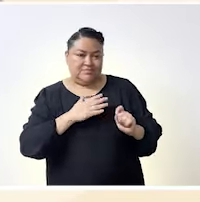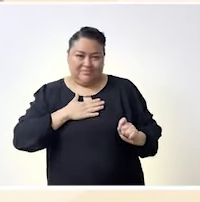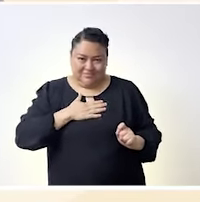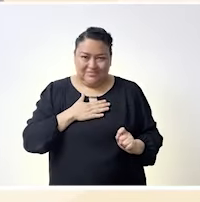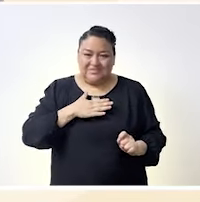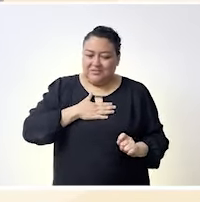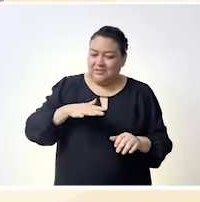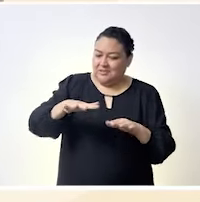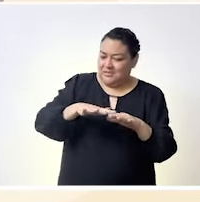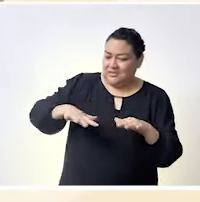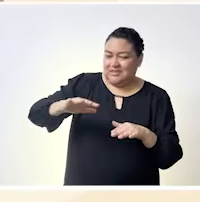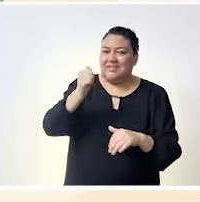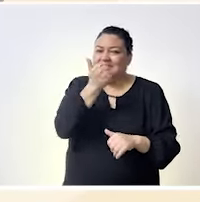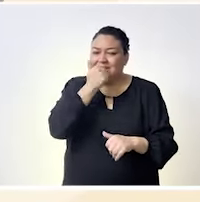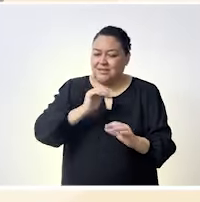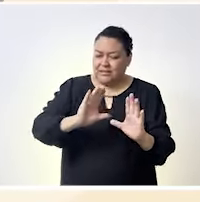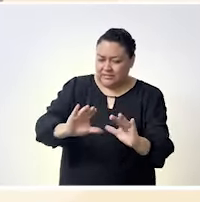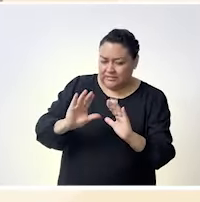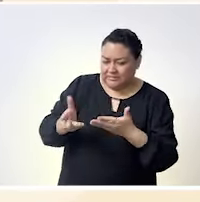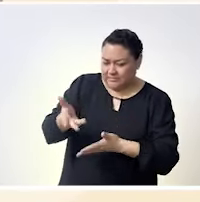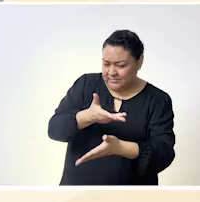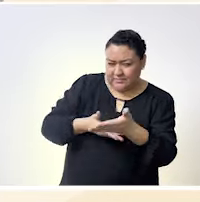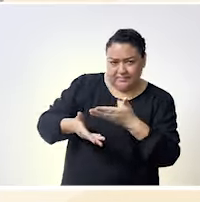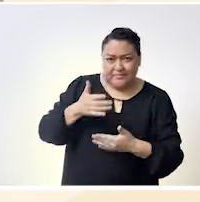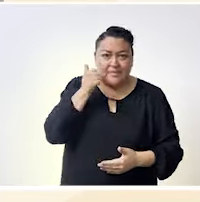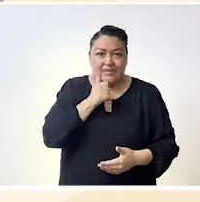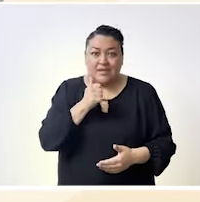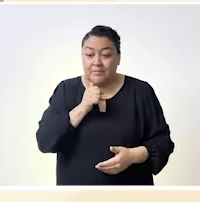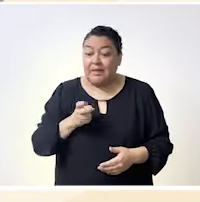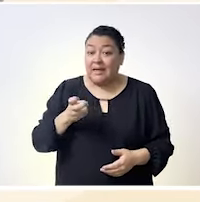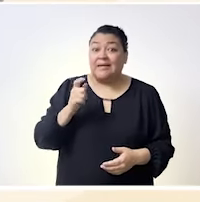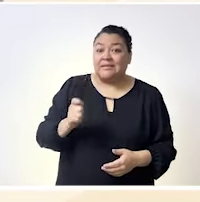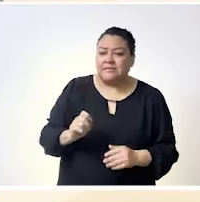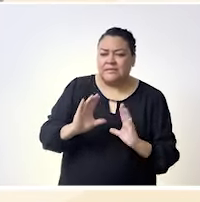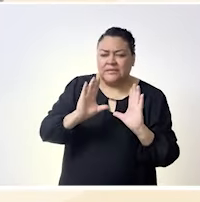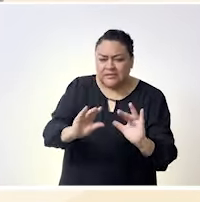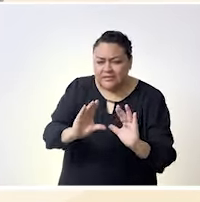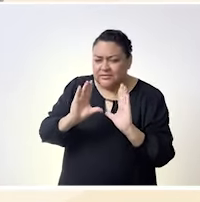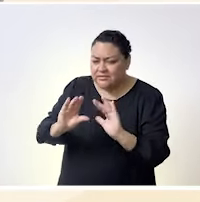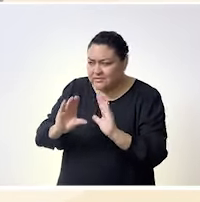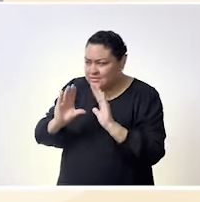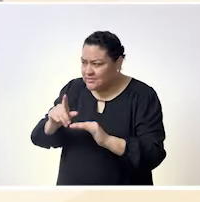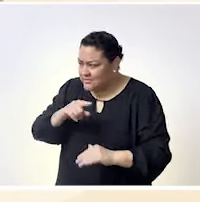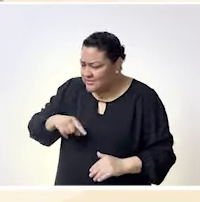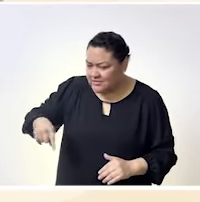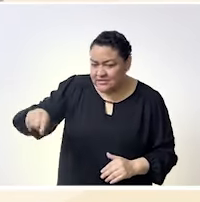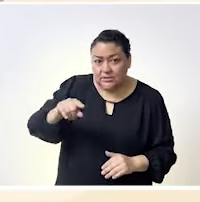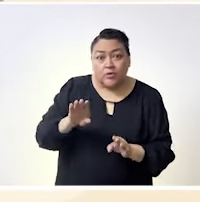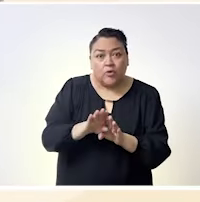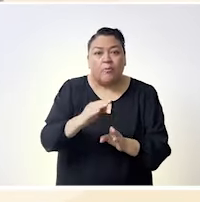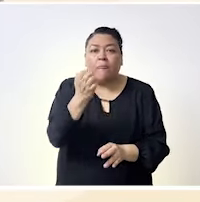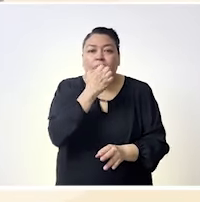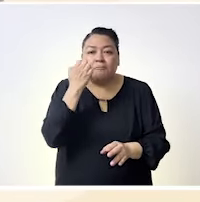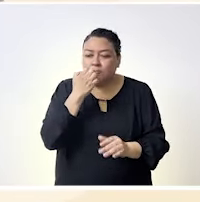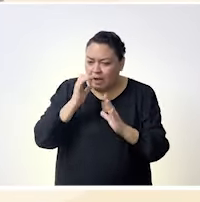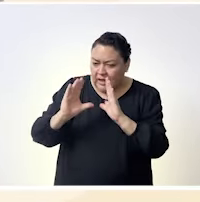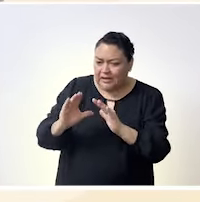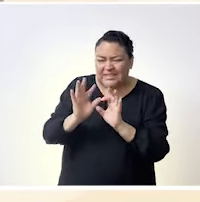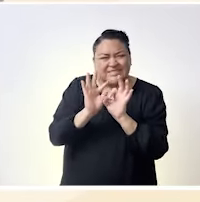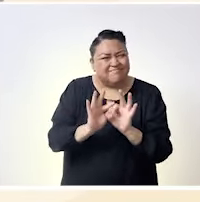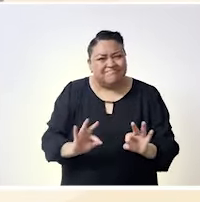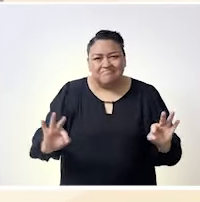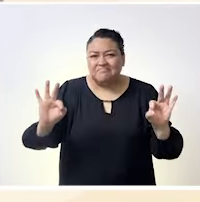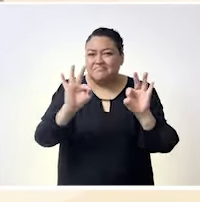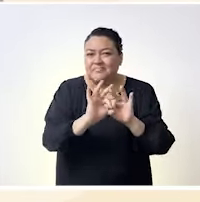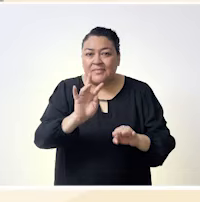principal que tengo ¿no? en este tema de la edad como en el ámbito de la educación pues está visto sensibilizando sensibilizando sabemos que el proceso educativo es